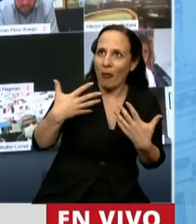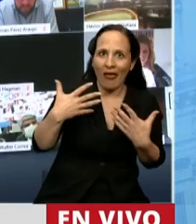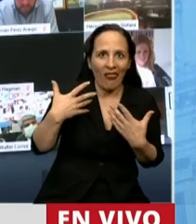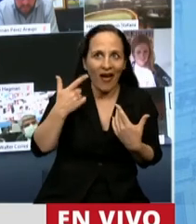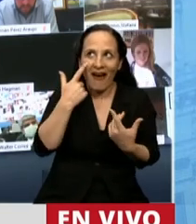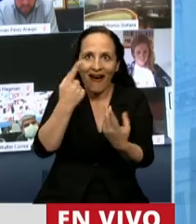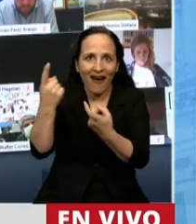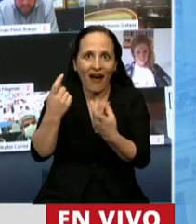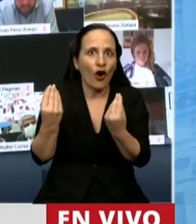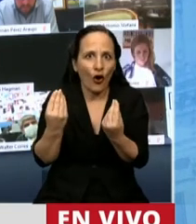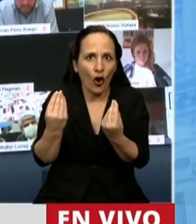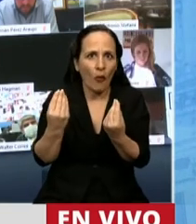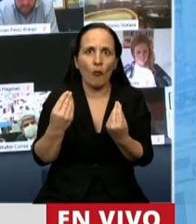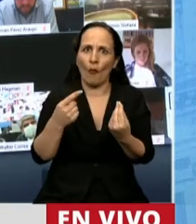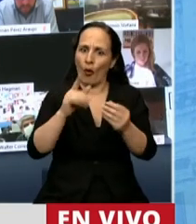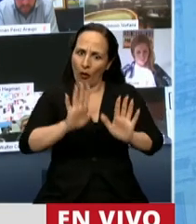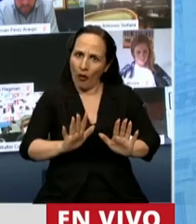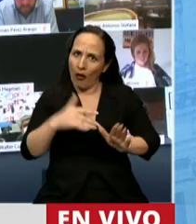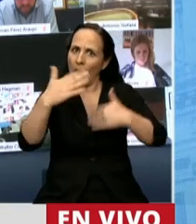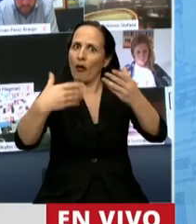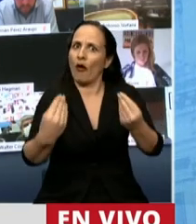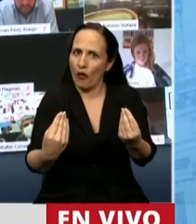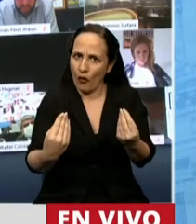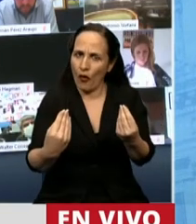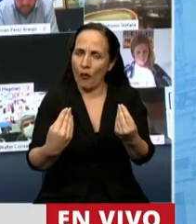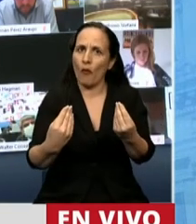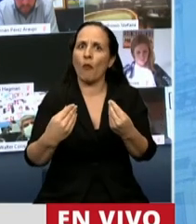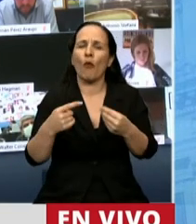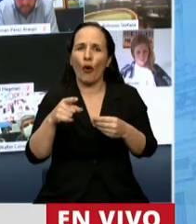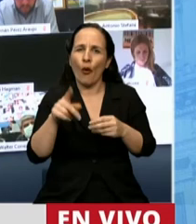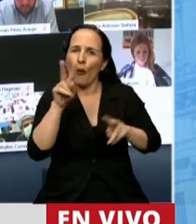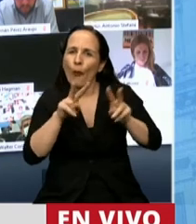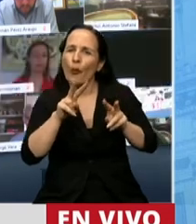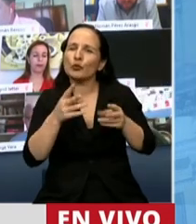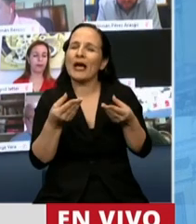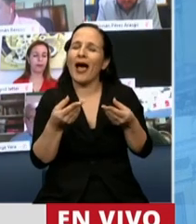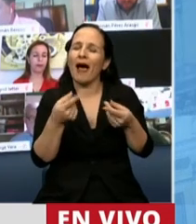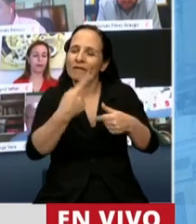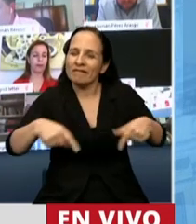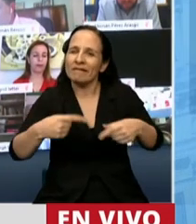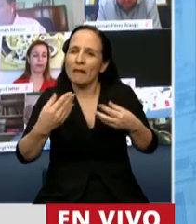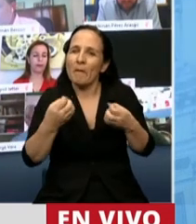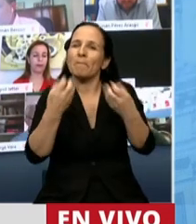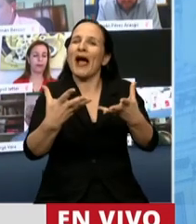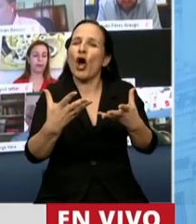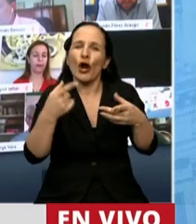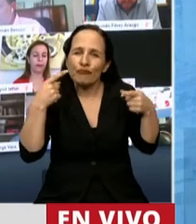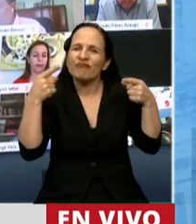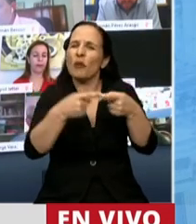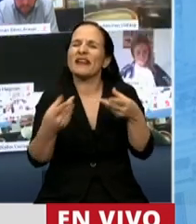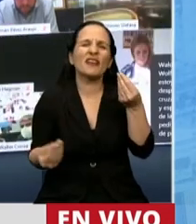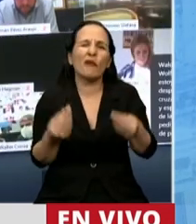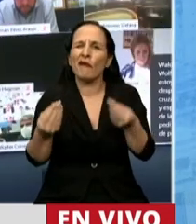generar interoperatividad, nos permite generar mejores condiciones para cumplir la misión principal